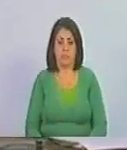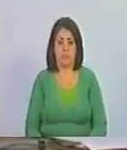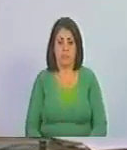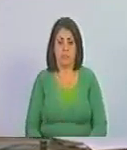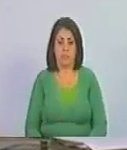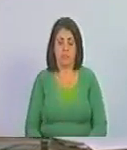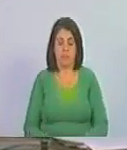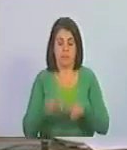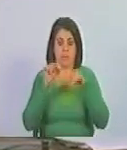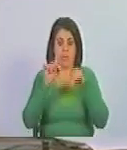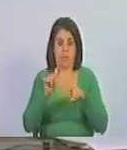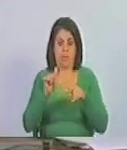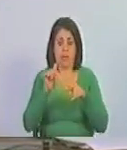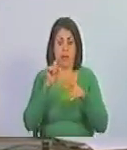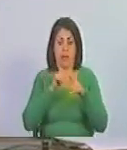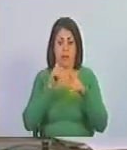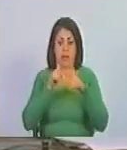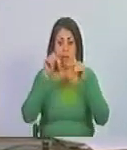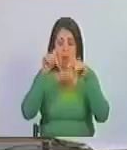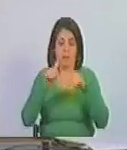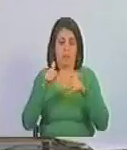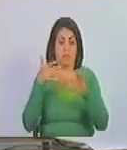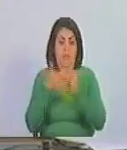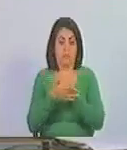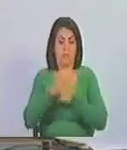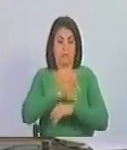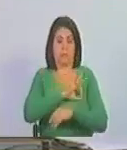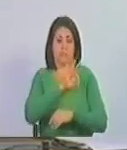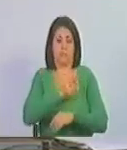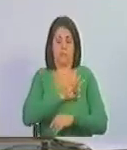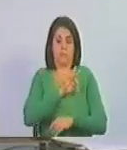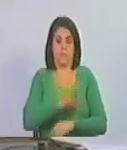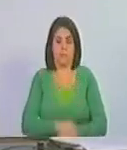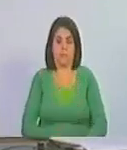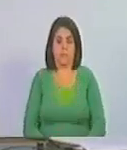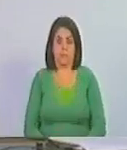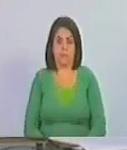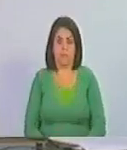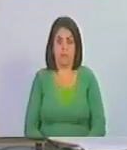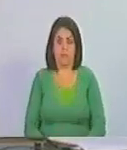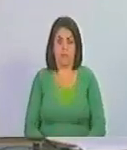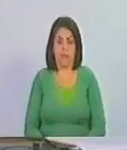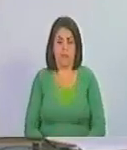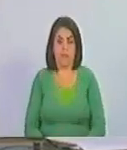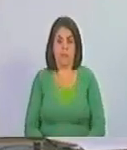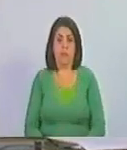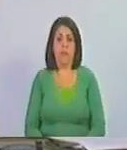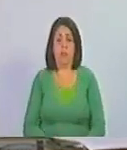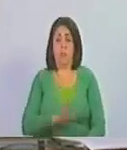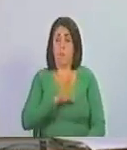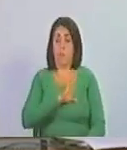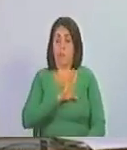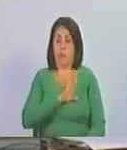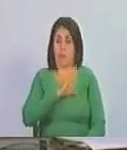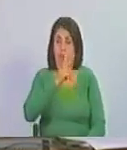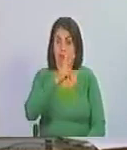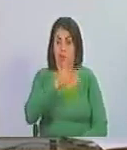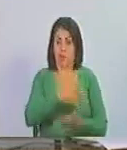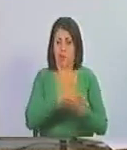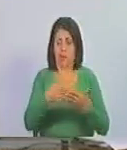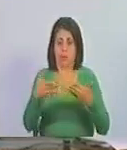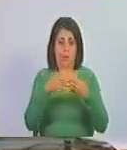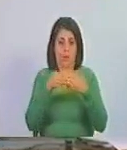y eso que este señor que ha acumulado un patrimonio de 2 millones de dólares